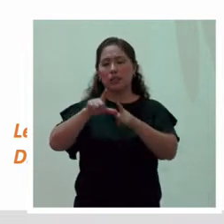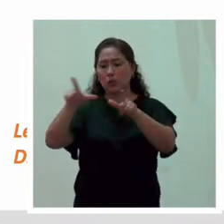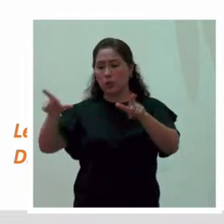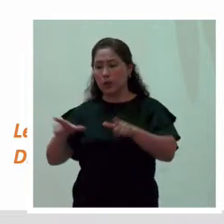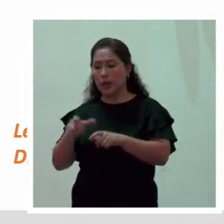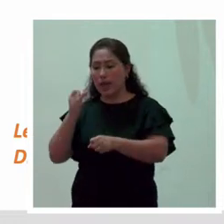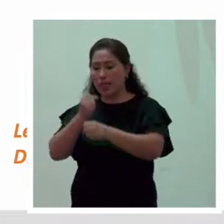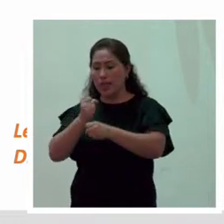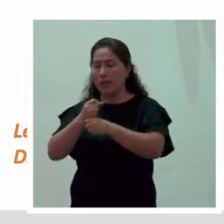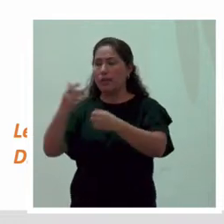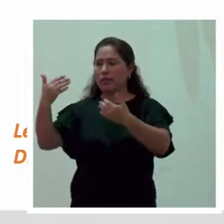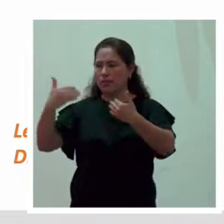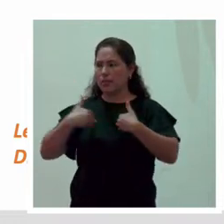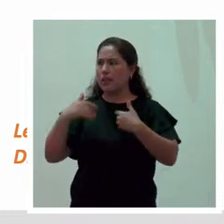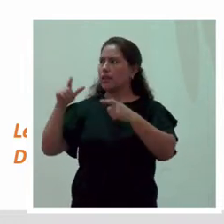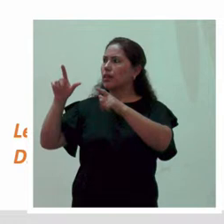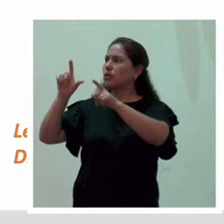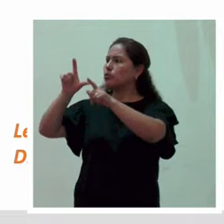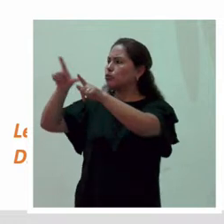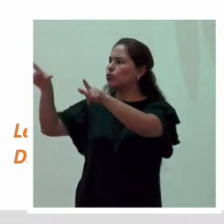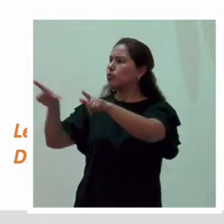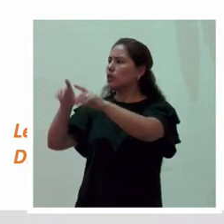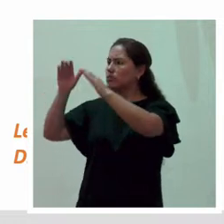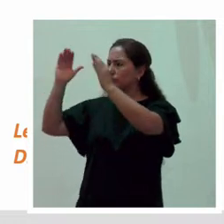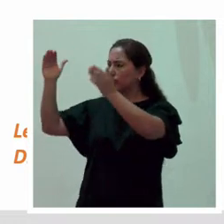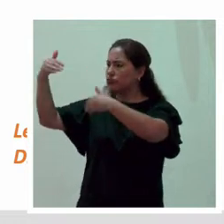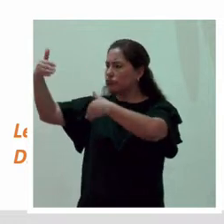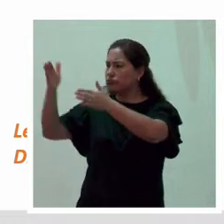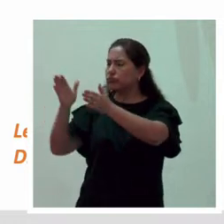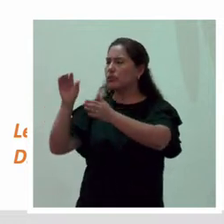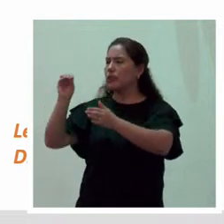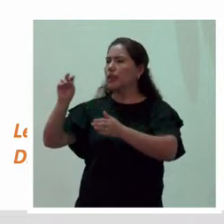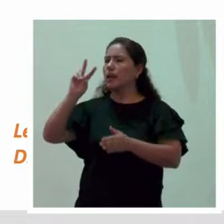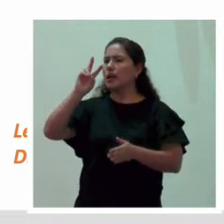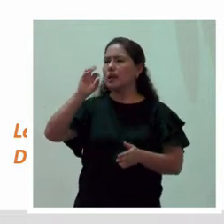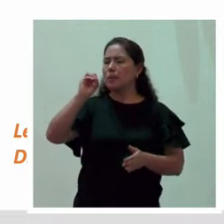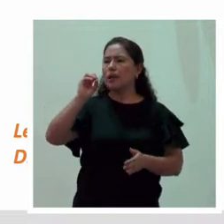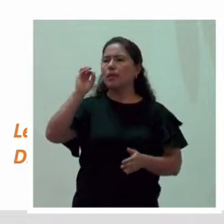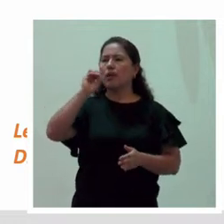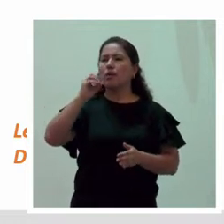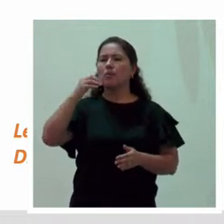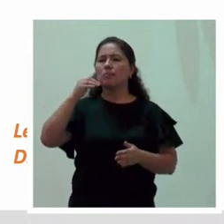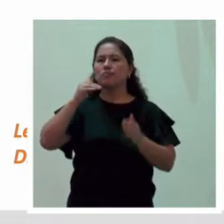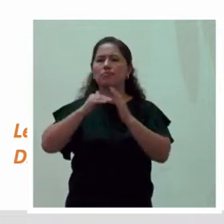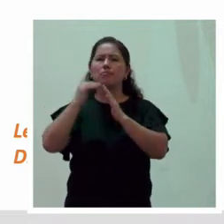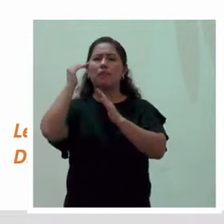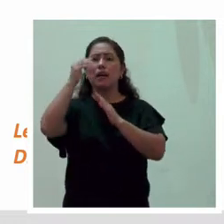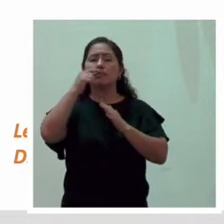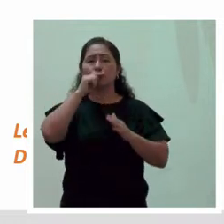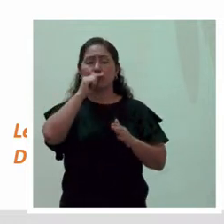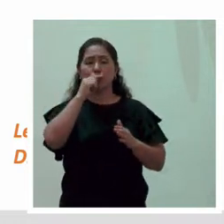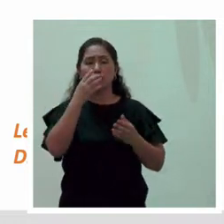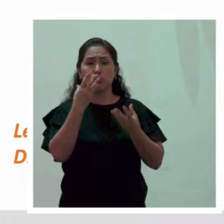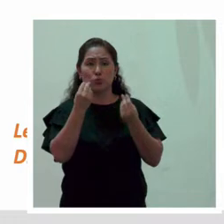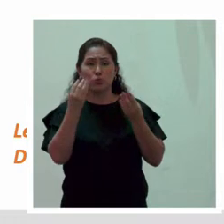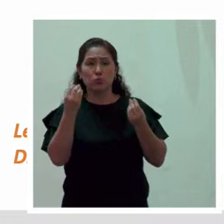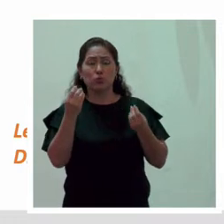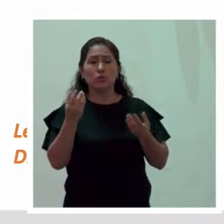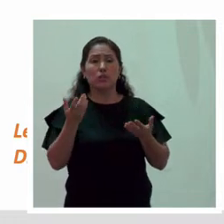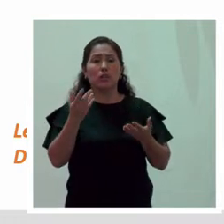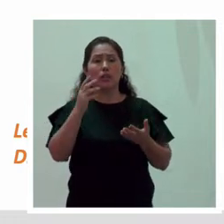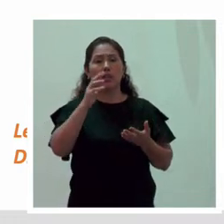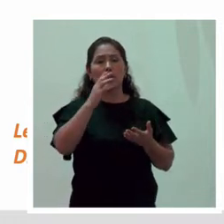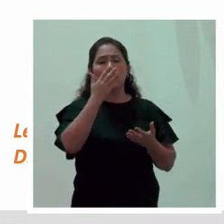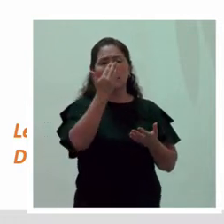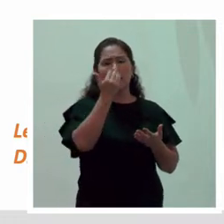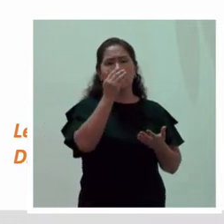que están obligados a tener lactarios son aquellos en donde trabajen 20 a más mujeres en edad fértil. Edad fértil entre 15